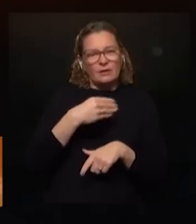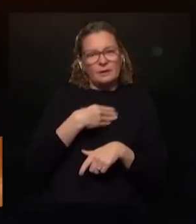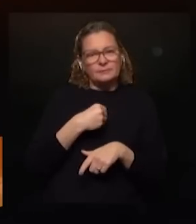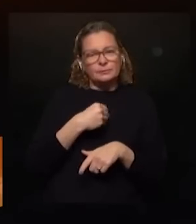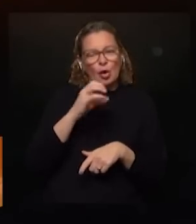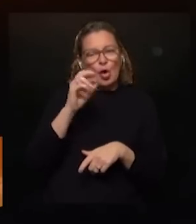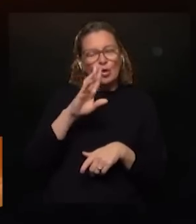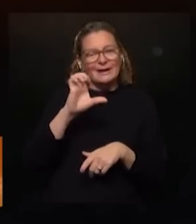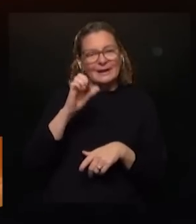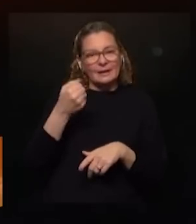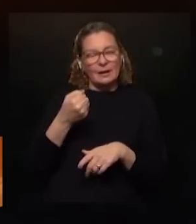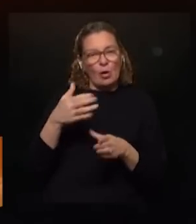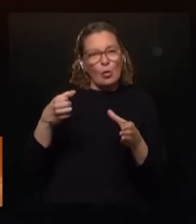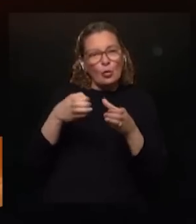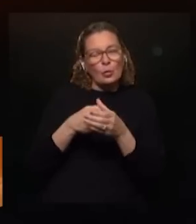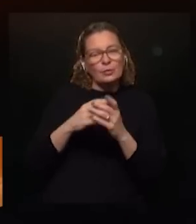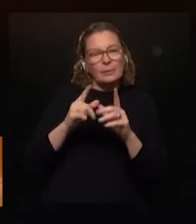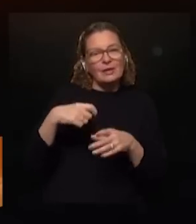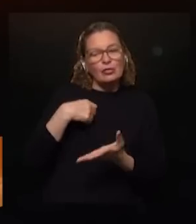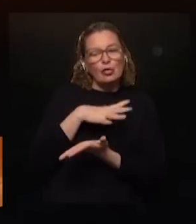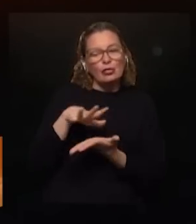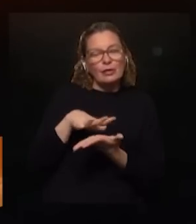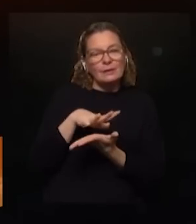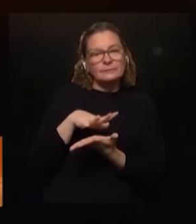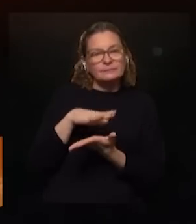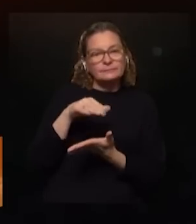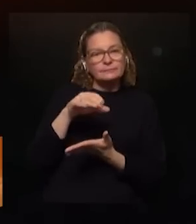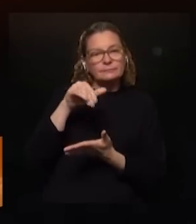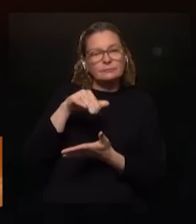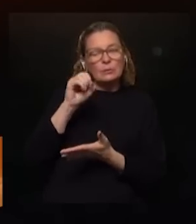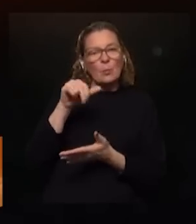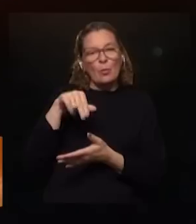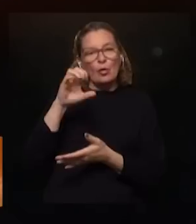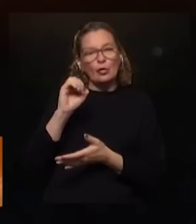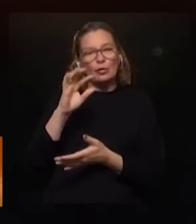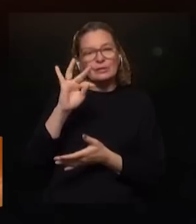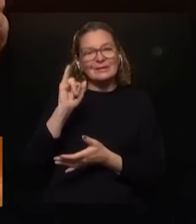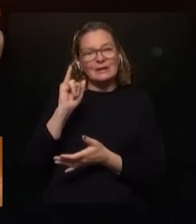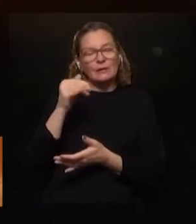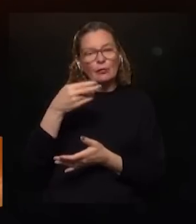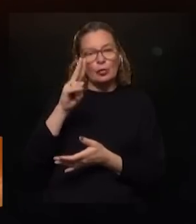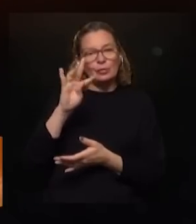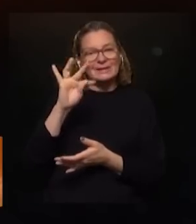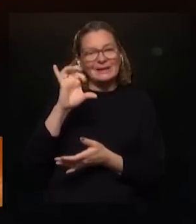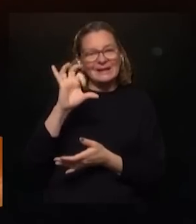Correa un grupo digamos social que son los monotributistas del Mides